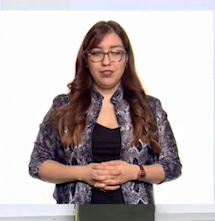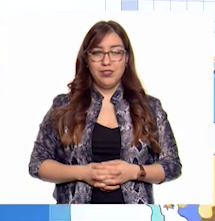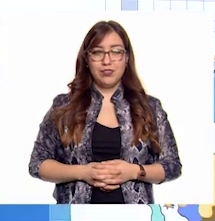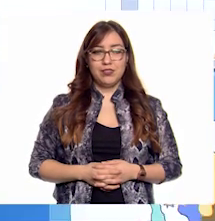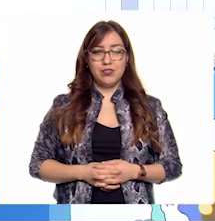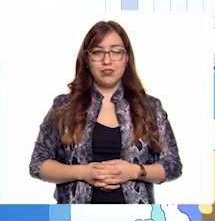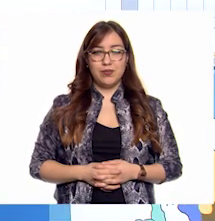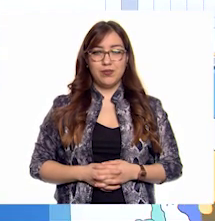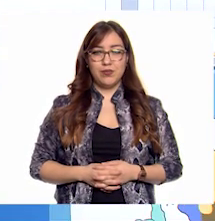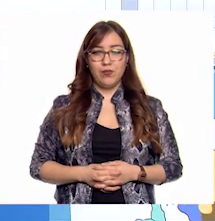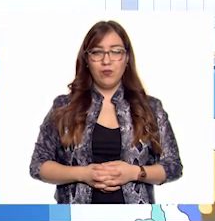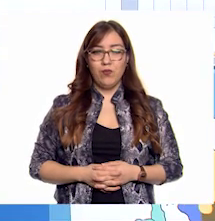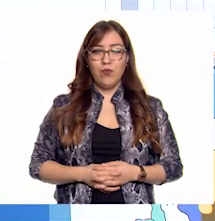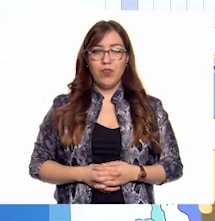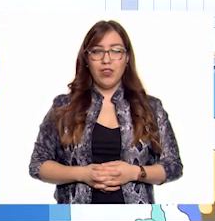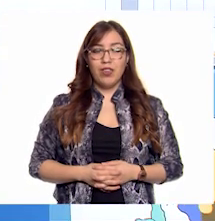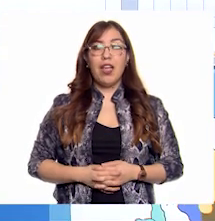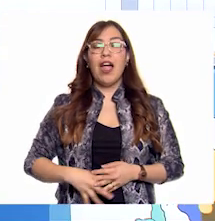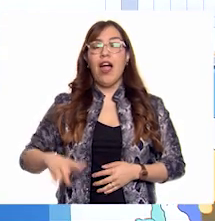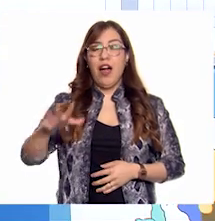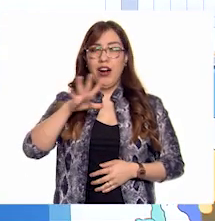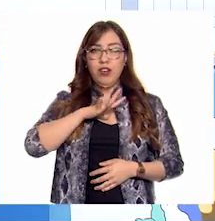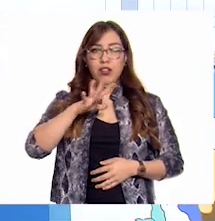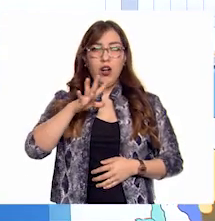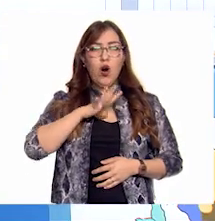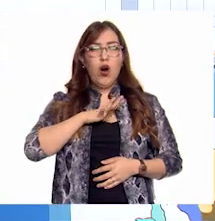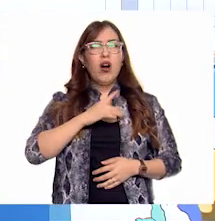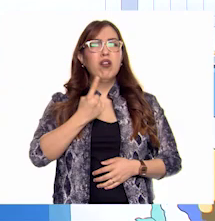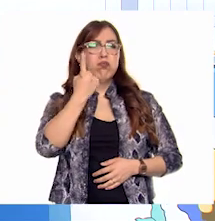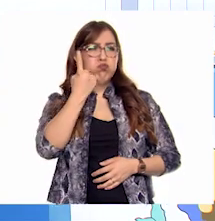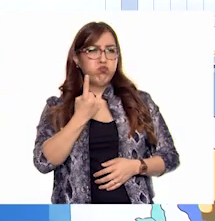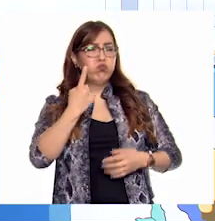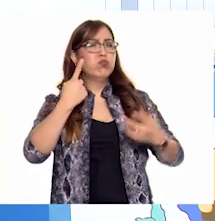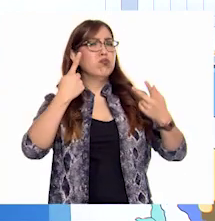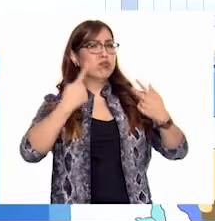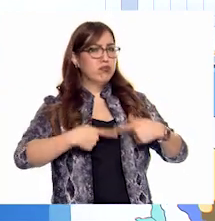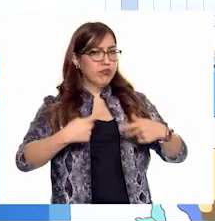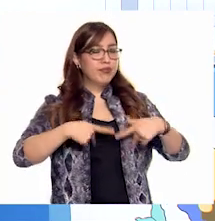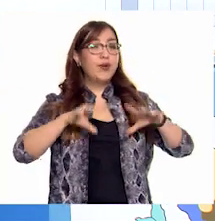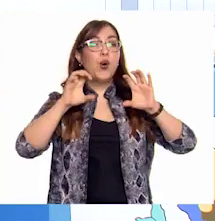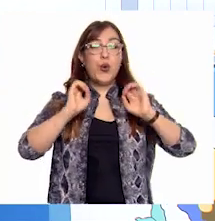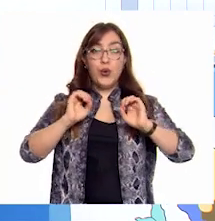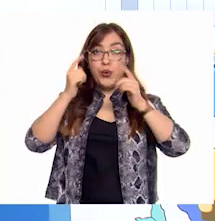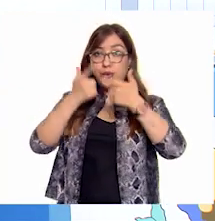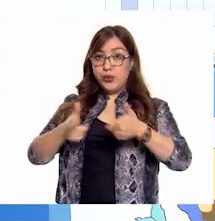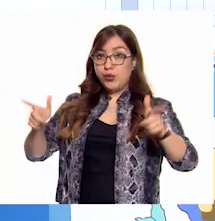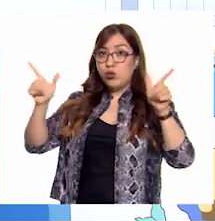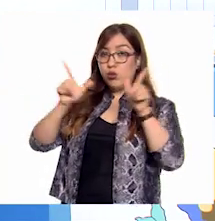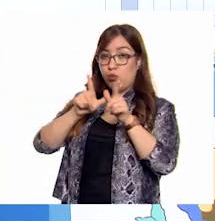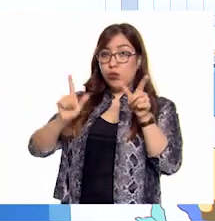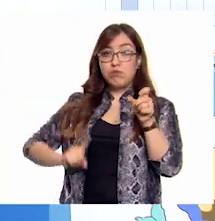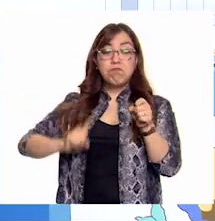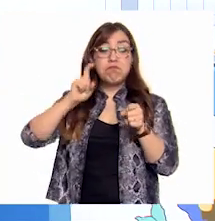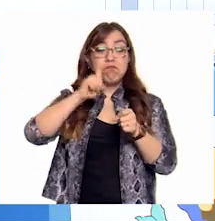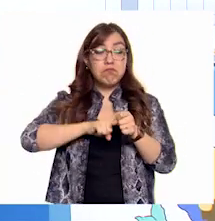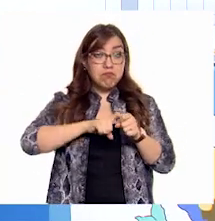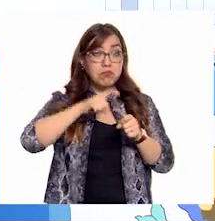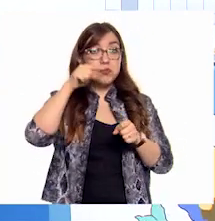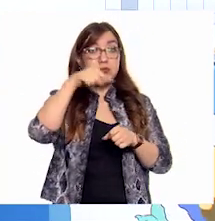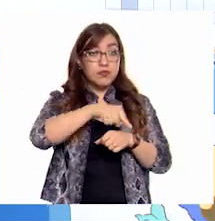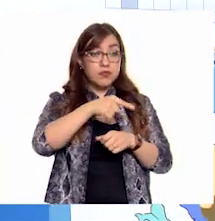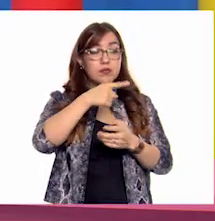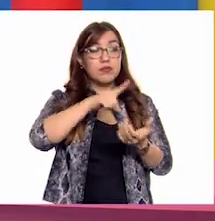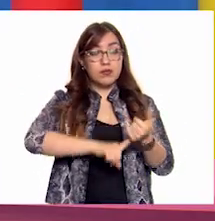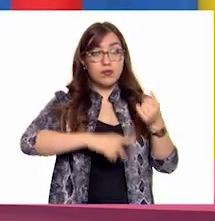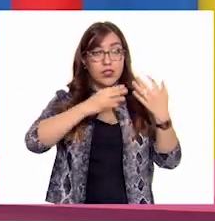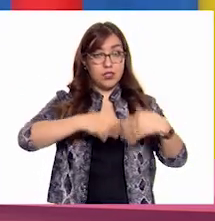Es la intervención activa de una persona o grupo y es parte de los instrumentos de la democracia.